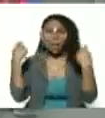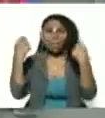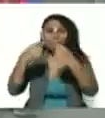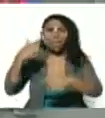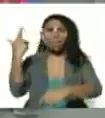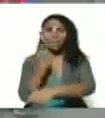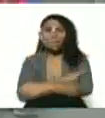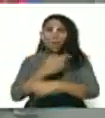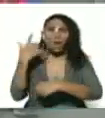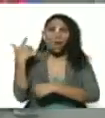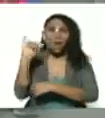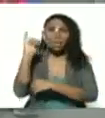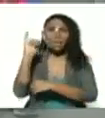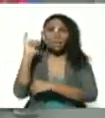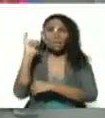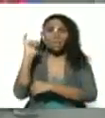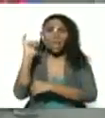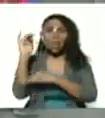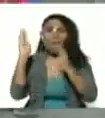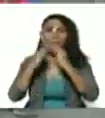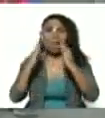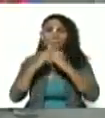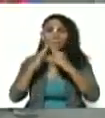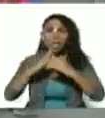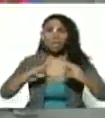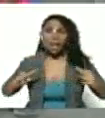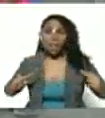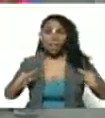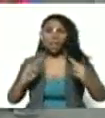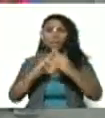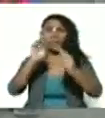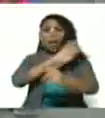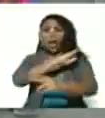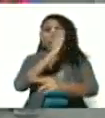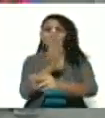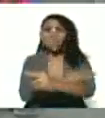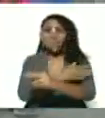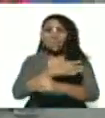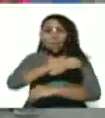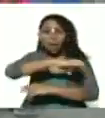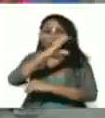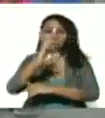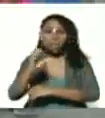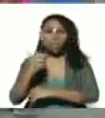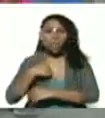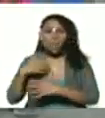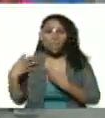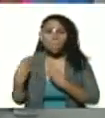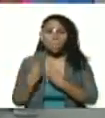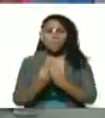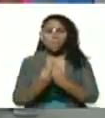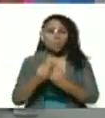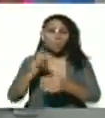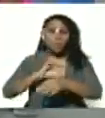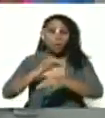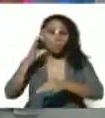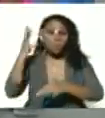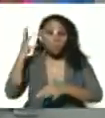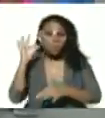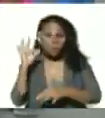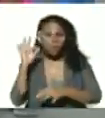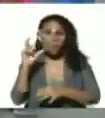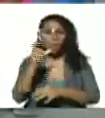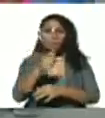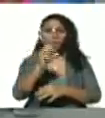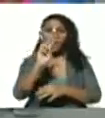nos encontramos en la casa de encuentro de la fuerza las fuerzas caribe nos acompañan la doctora Gloria Contreras